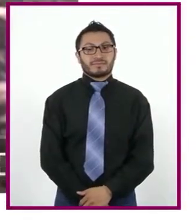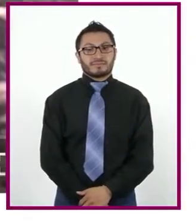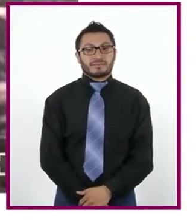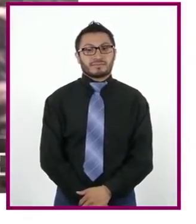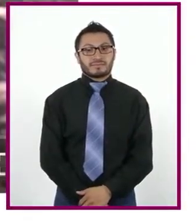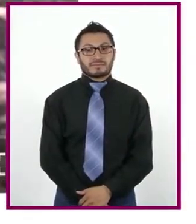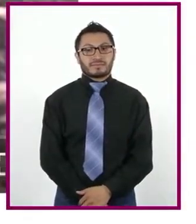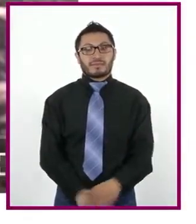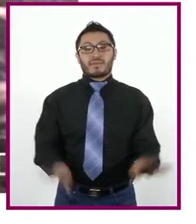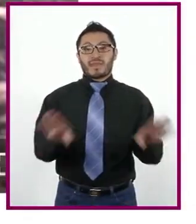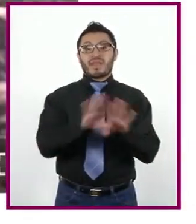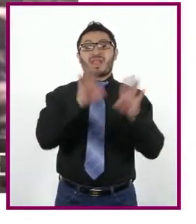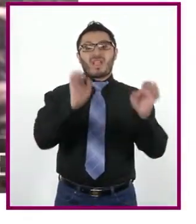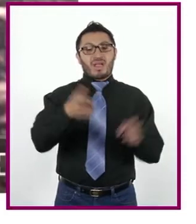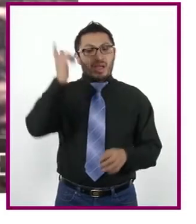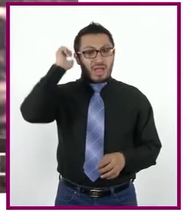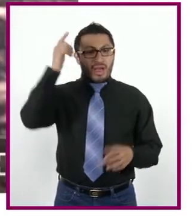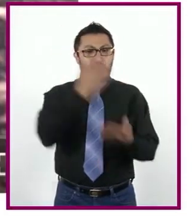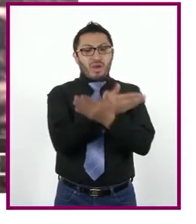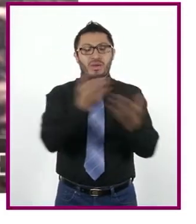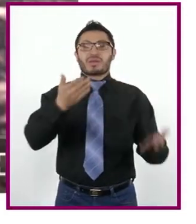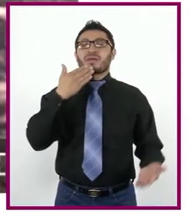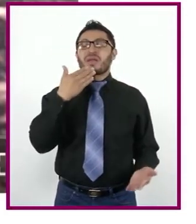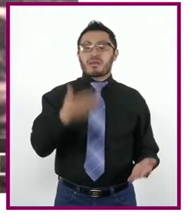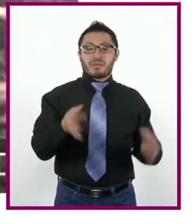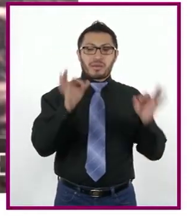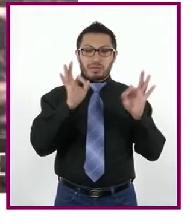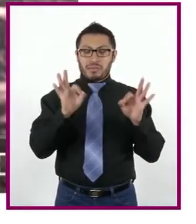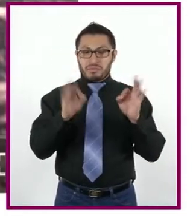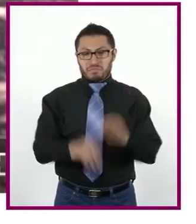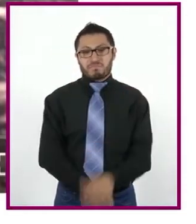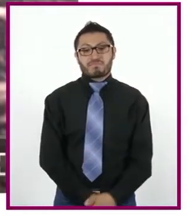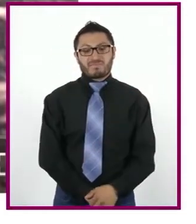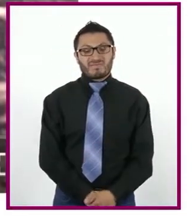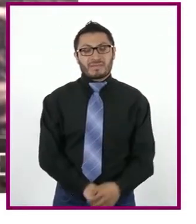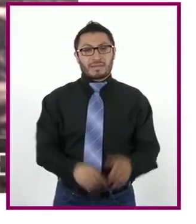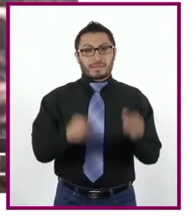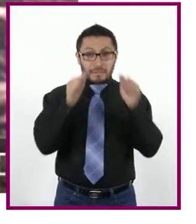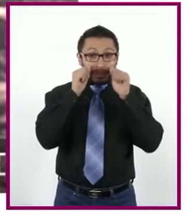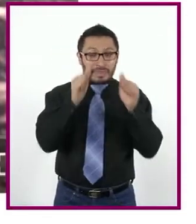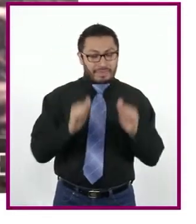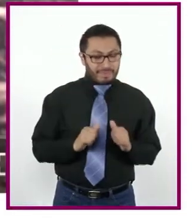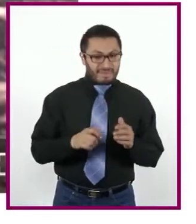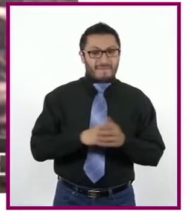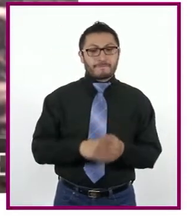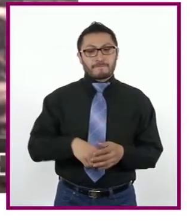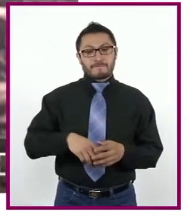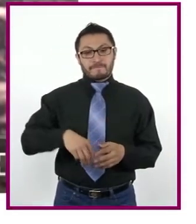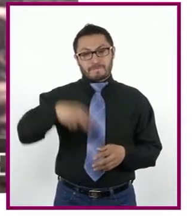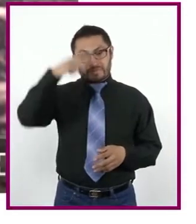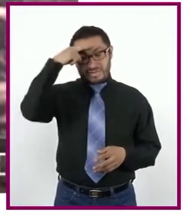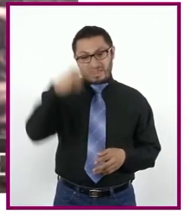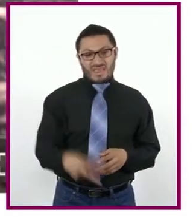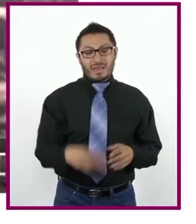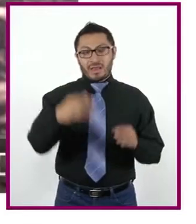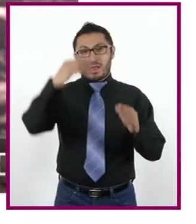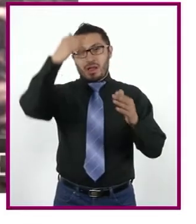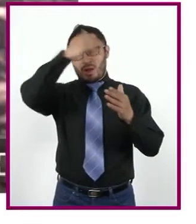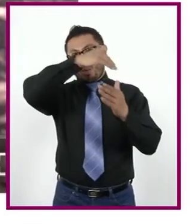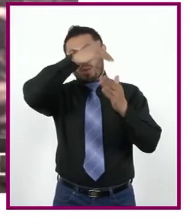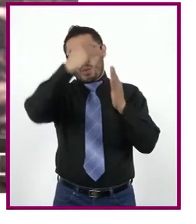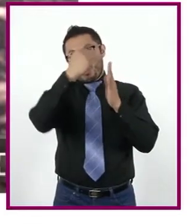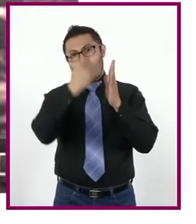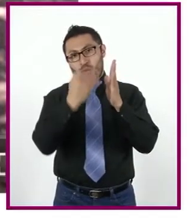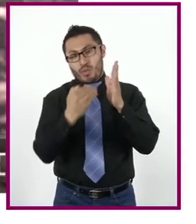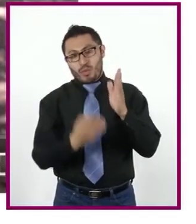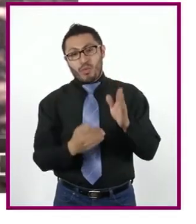¿Cómo están? Espero se les estén pasando súper recontra mega bien. Escuchen esto, ¿eh? México ha descendido tres posiciones en el